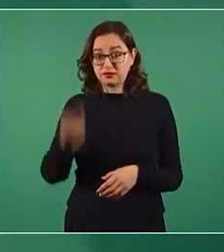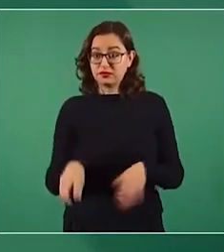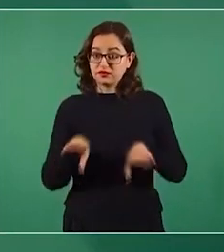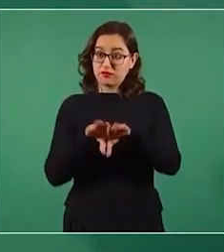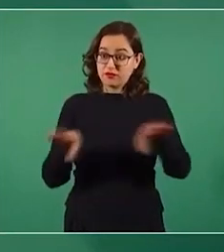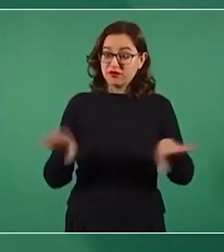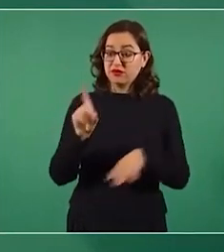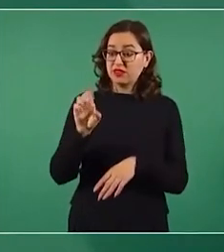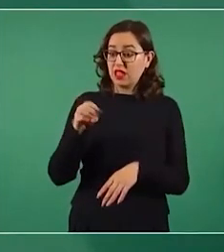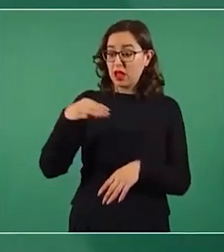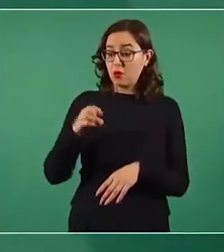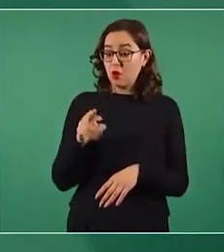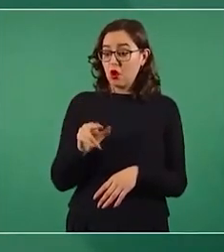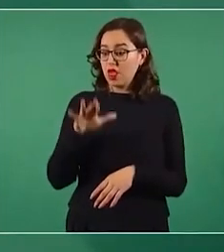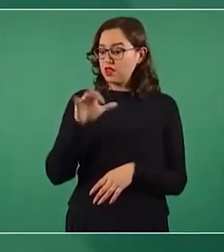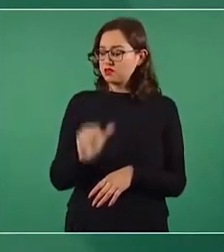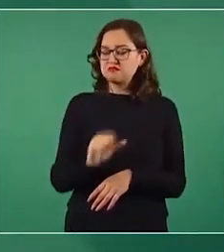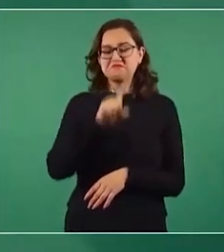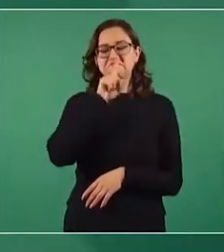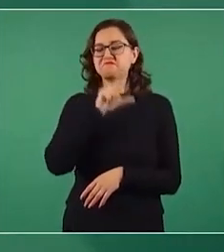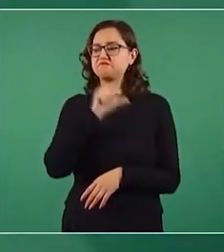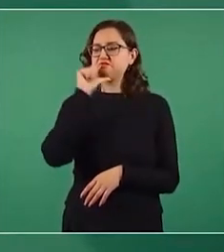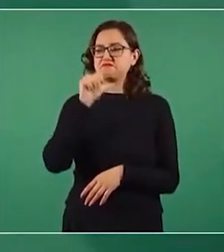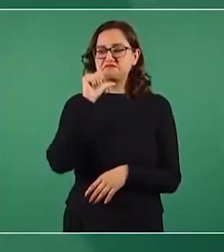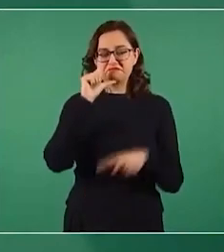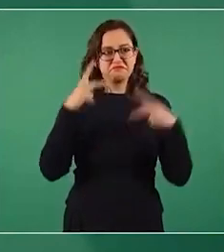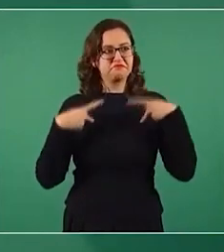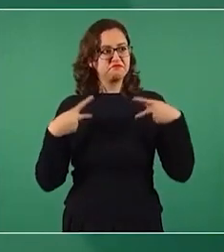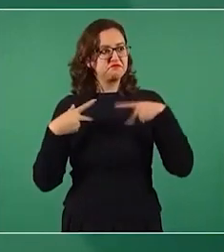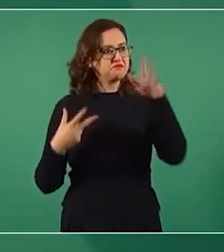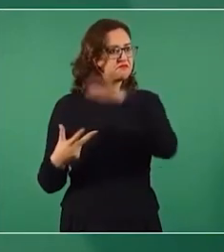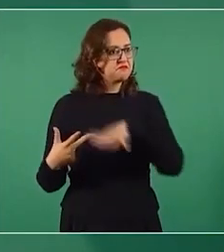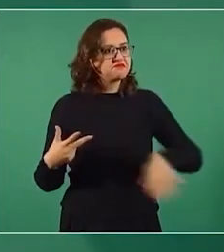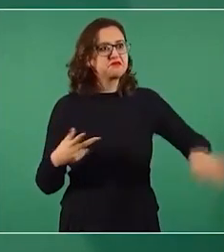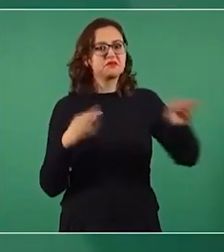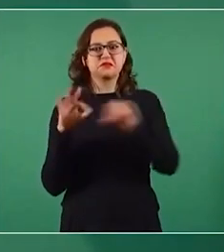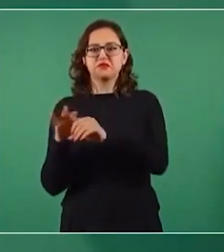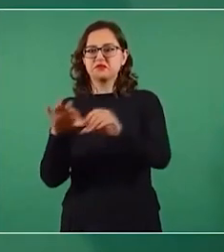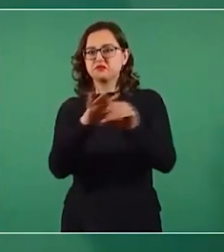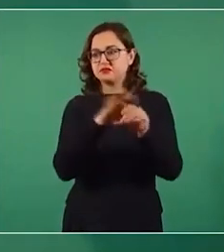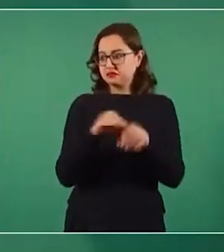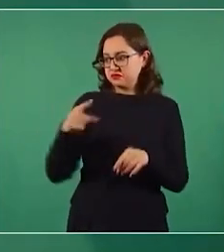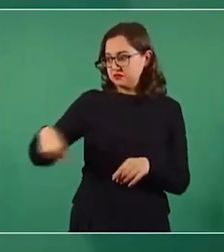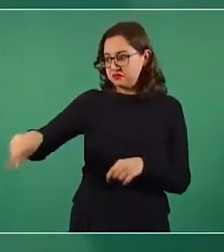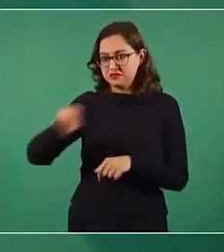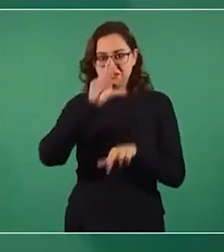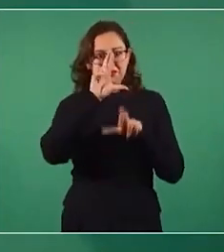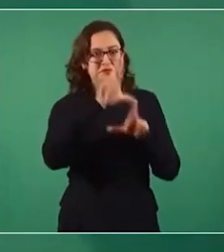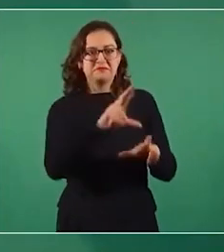No respetan la voluntad del pueblo. No actúan con rectitud.